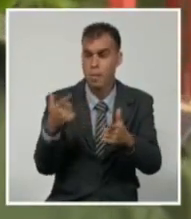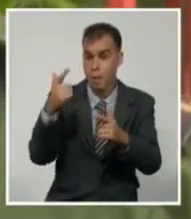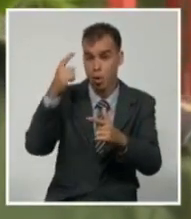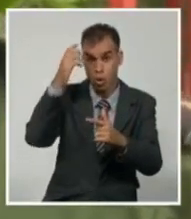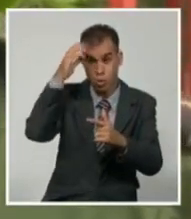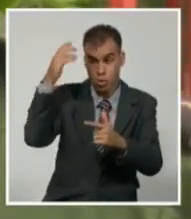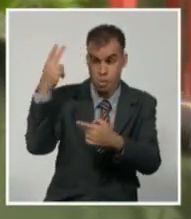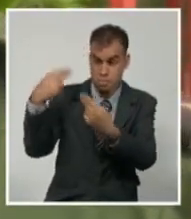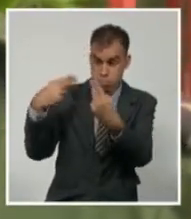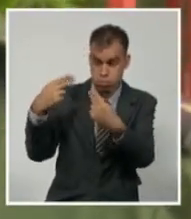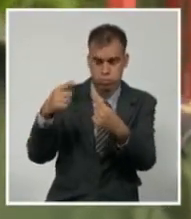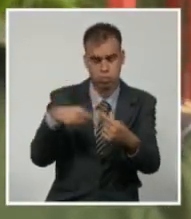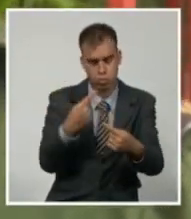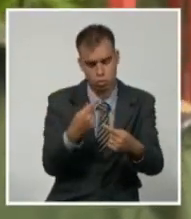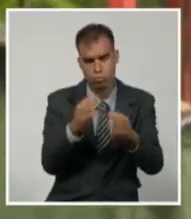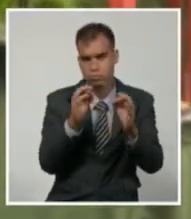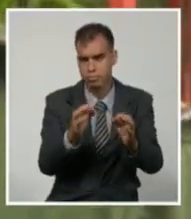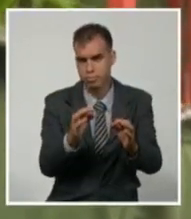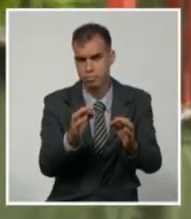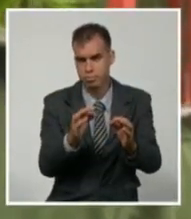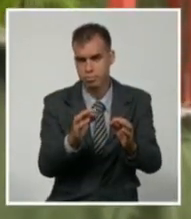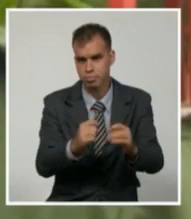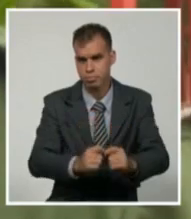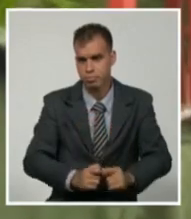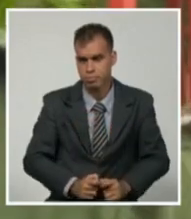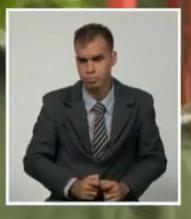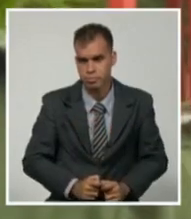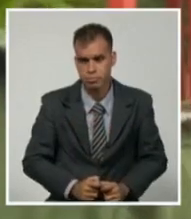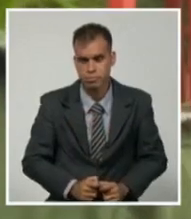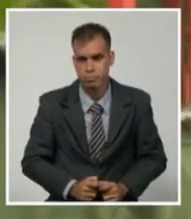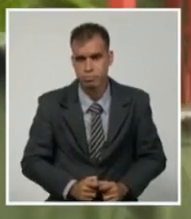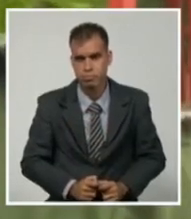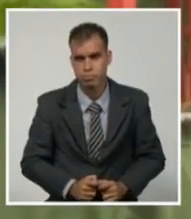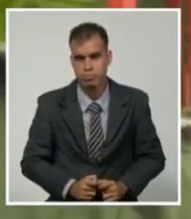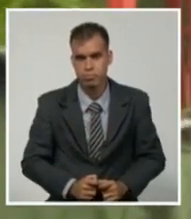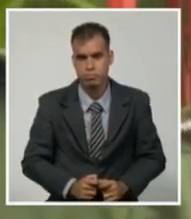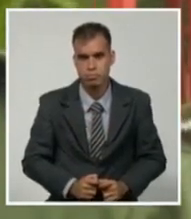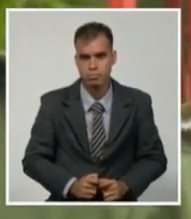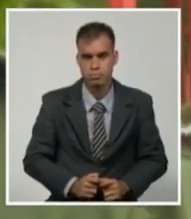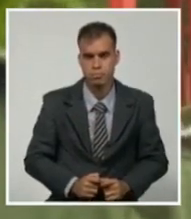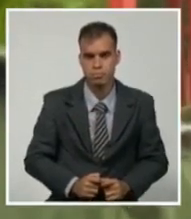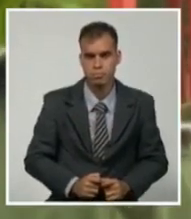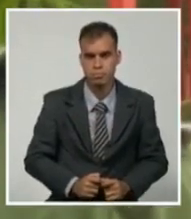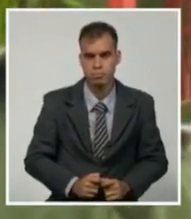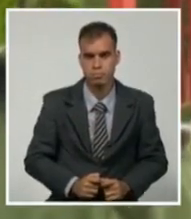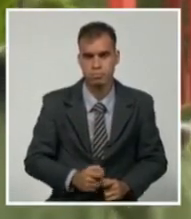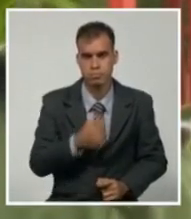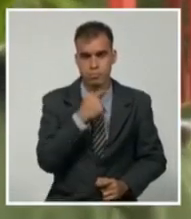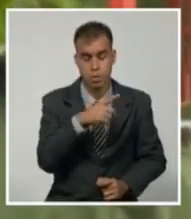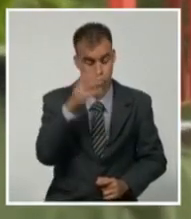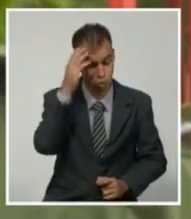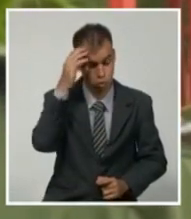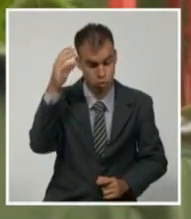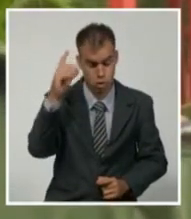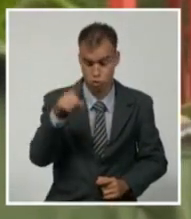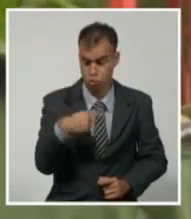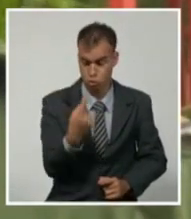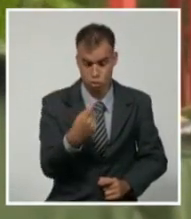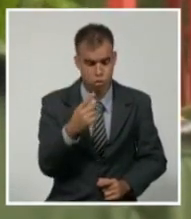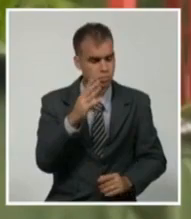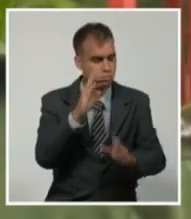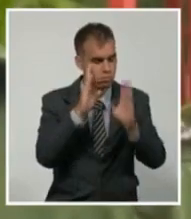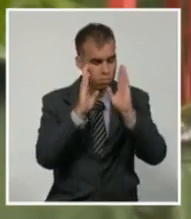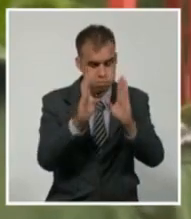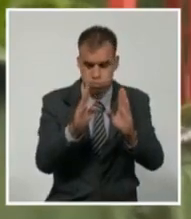Hemos recibido llamadas a la dirección del país, tanto la dirección del gobierno como nosotros, ocupándonos y